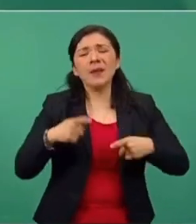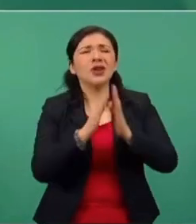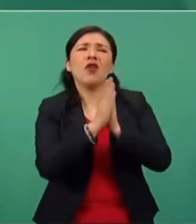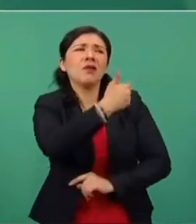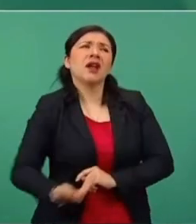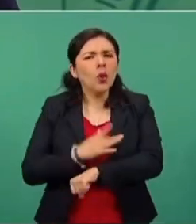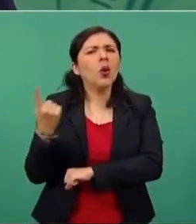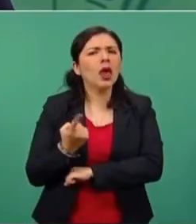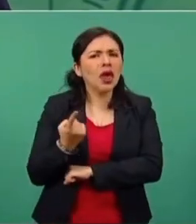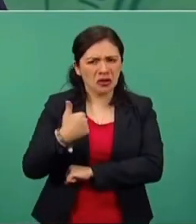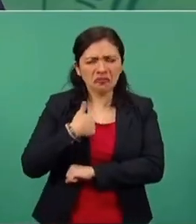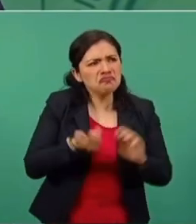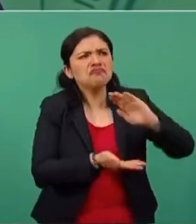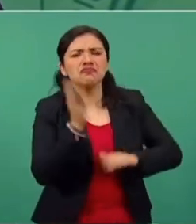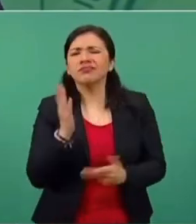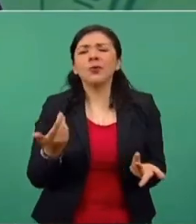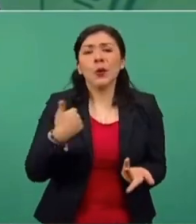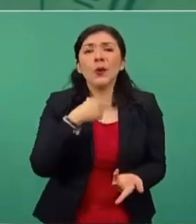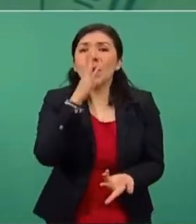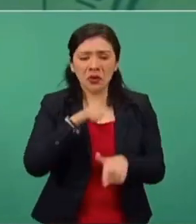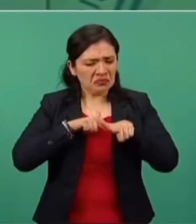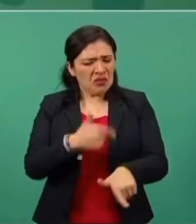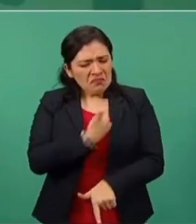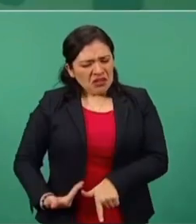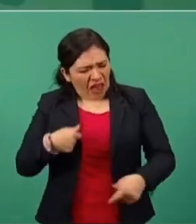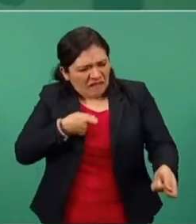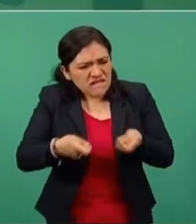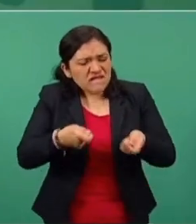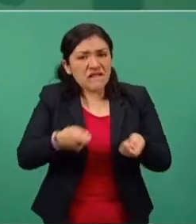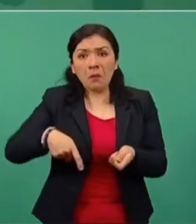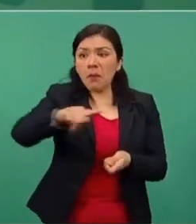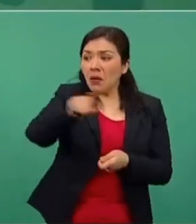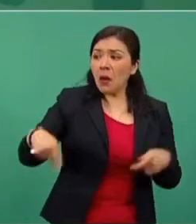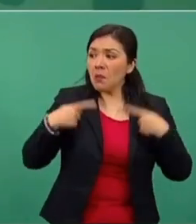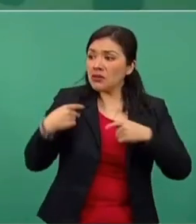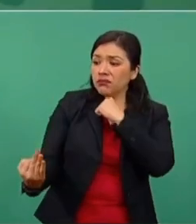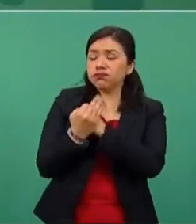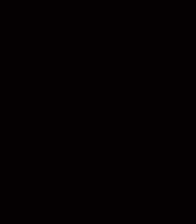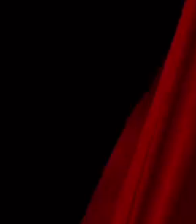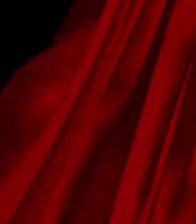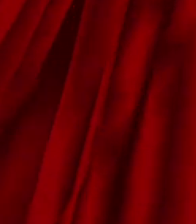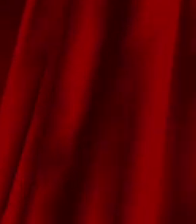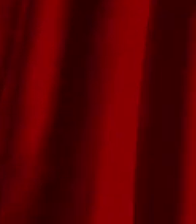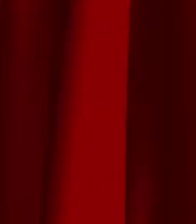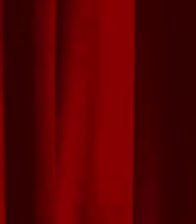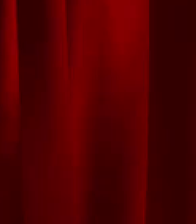dice que se vaya, me voy. Porque no se puede gobernar sin el apoyo, sin el respaldo del pueblo.